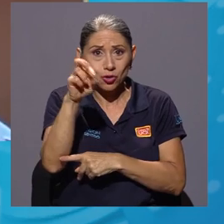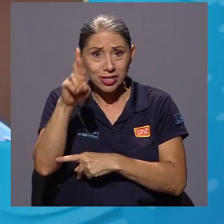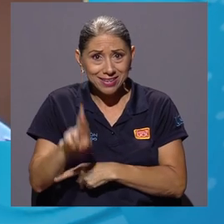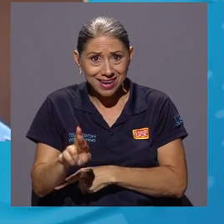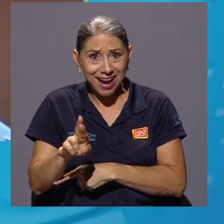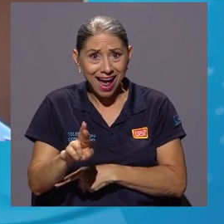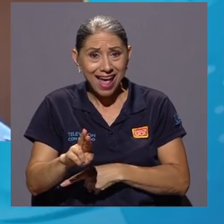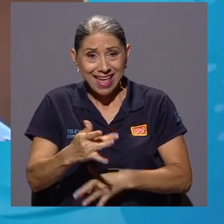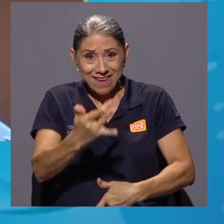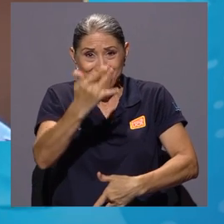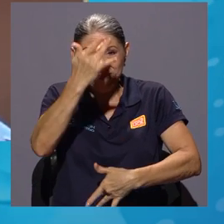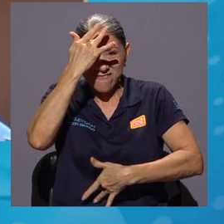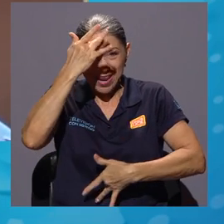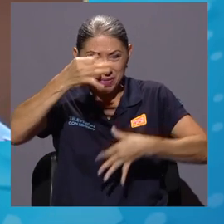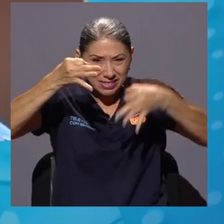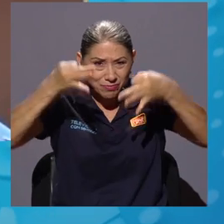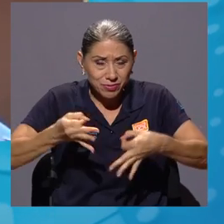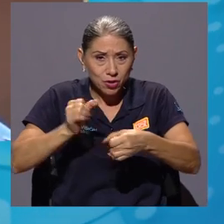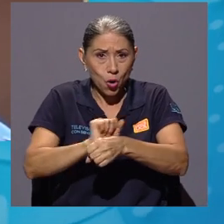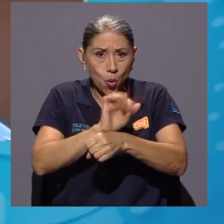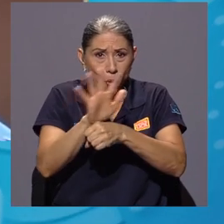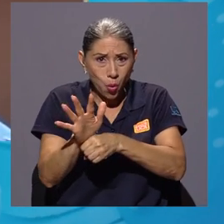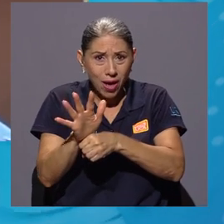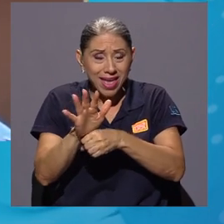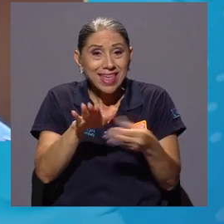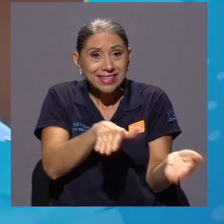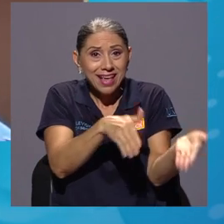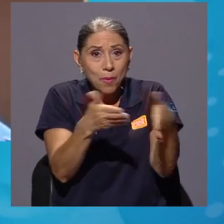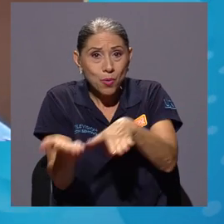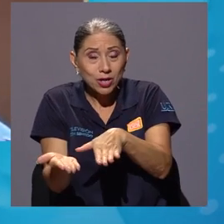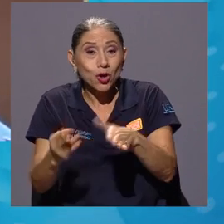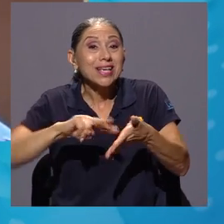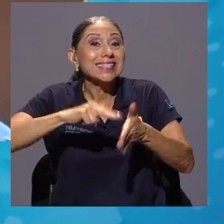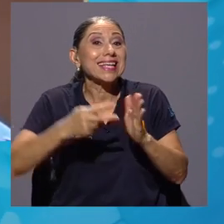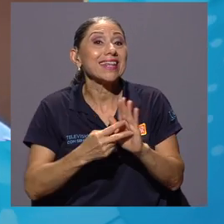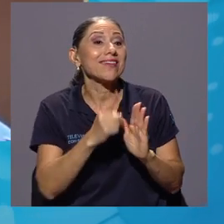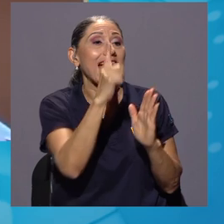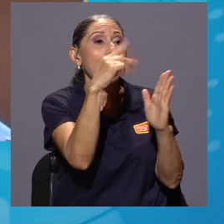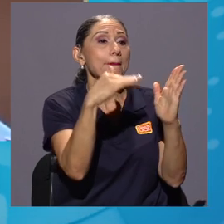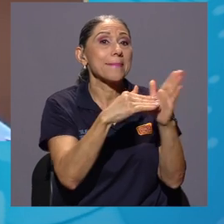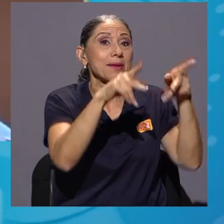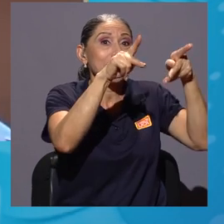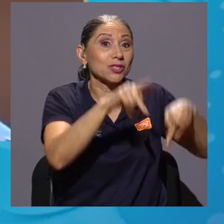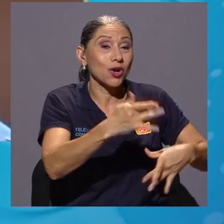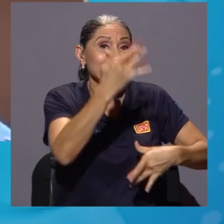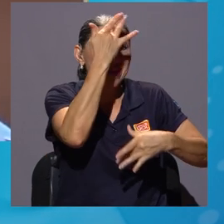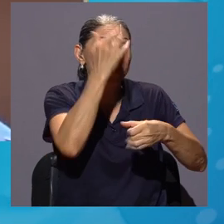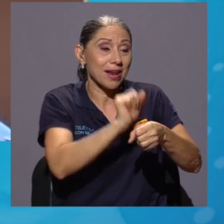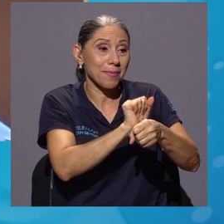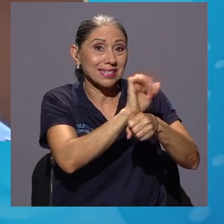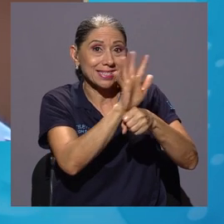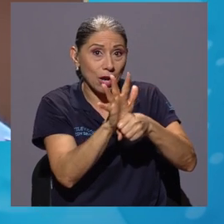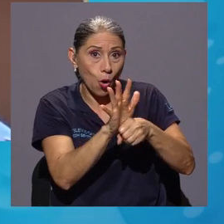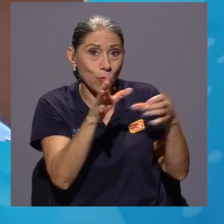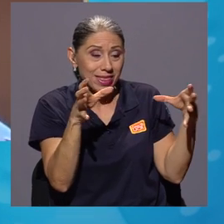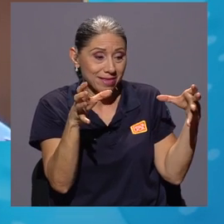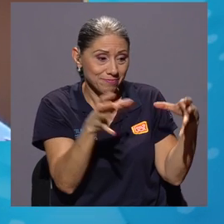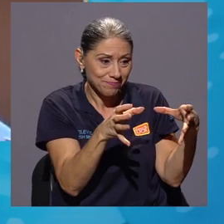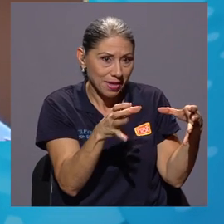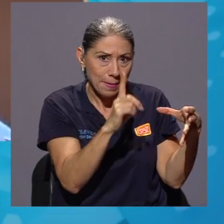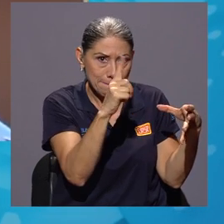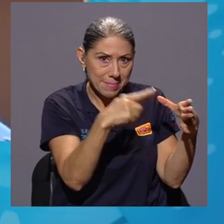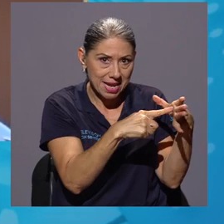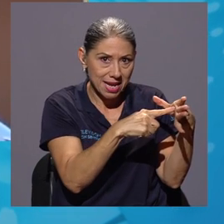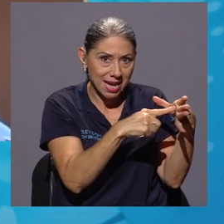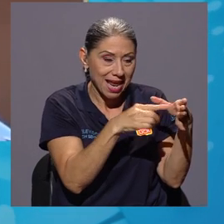con COVID-19 se han muerto. Estos son 16 de cada 1,000 que han sido confirmados con COVID-19 han